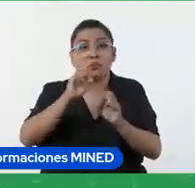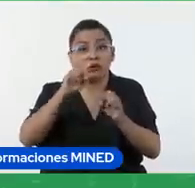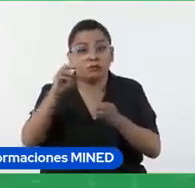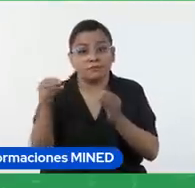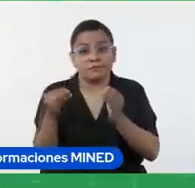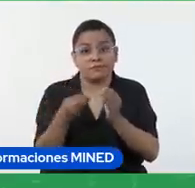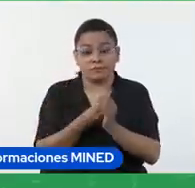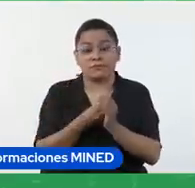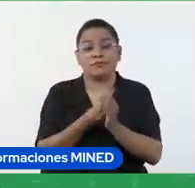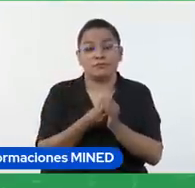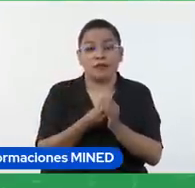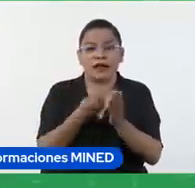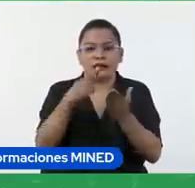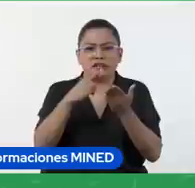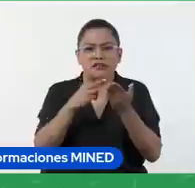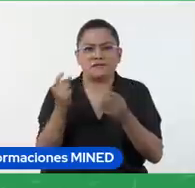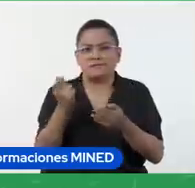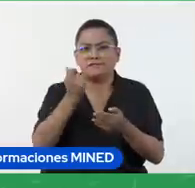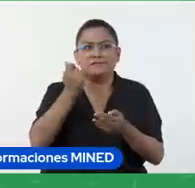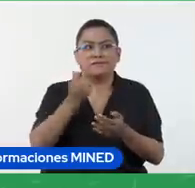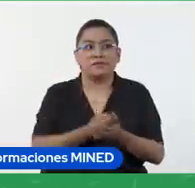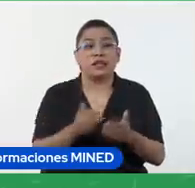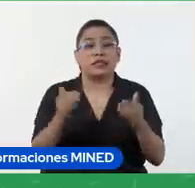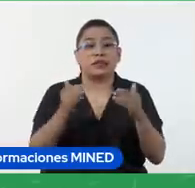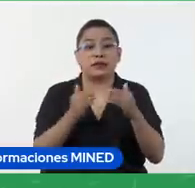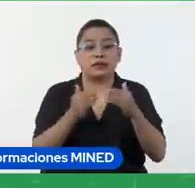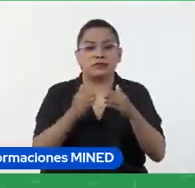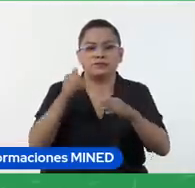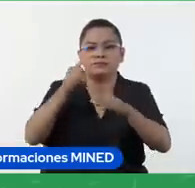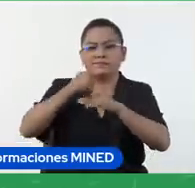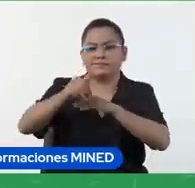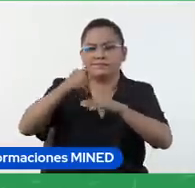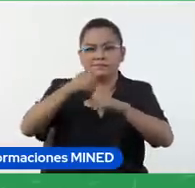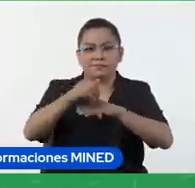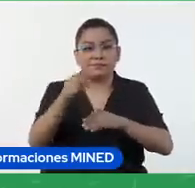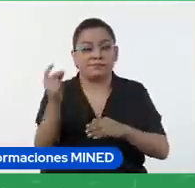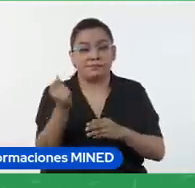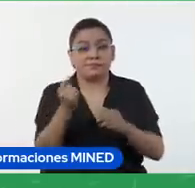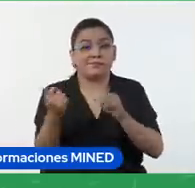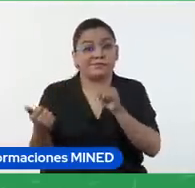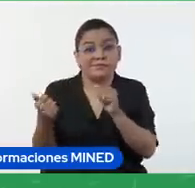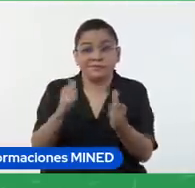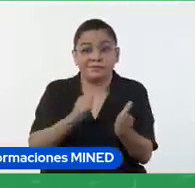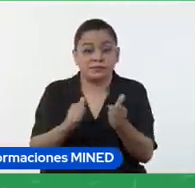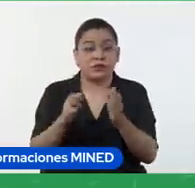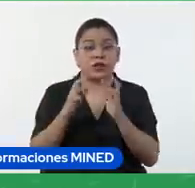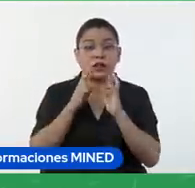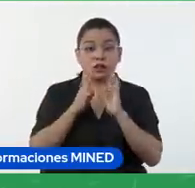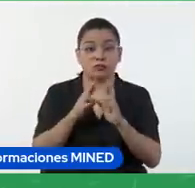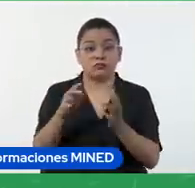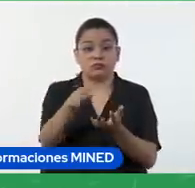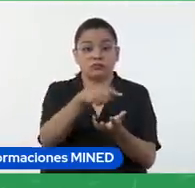automática también dejar comentarios automáticos según la respuesta de los estudiantes